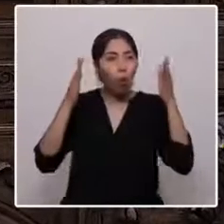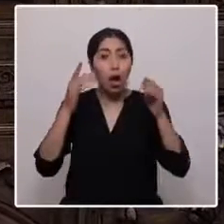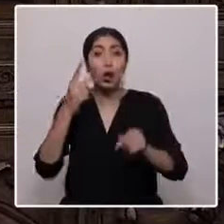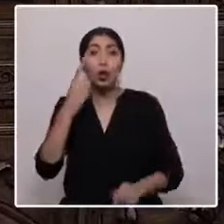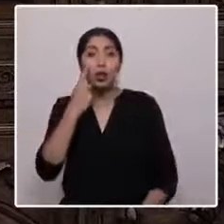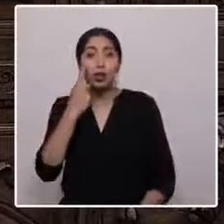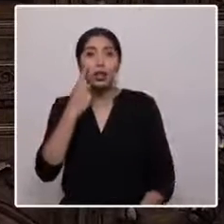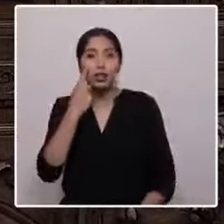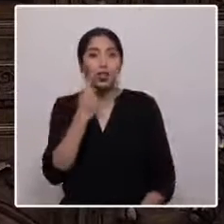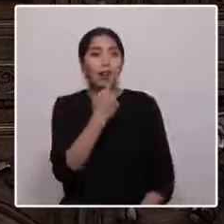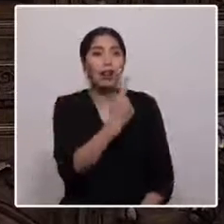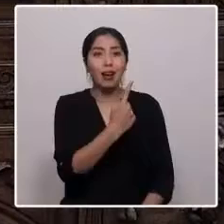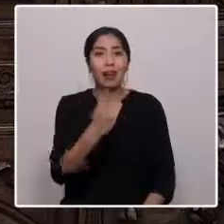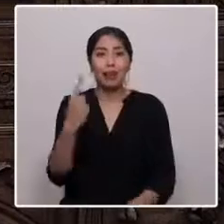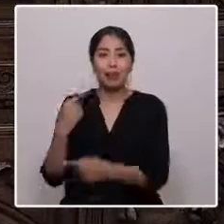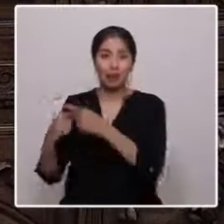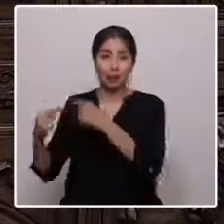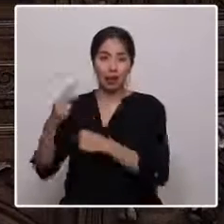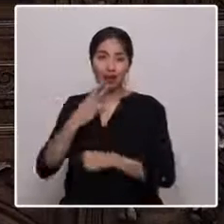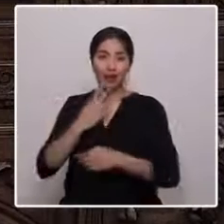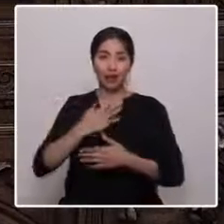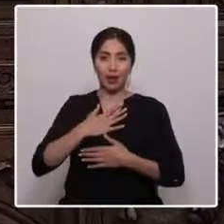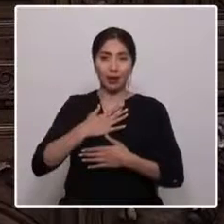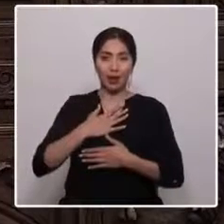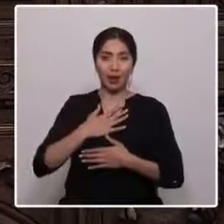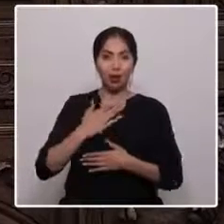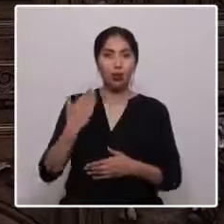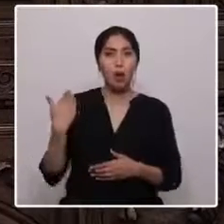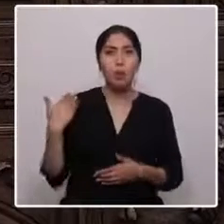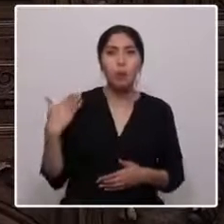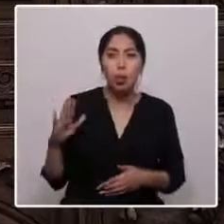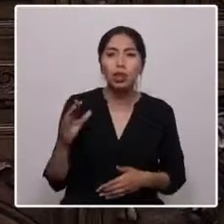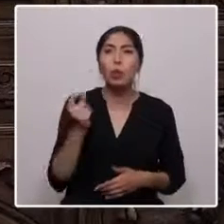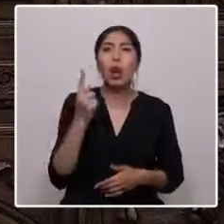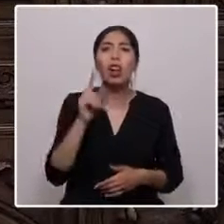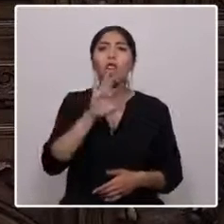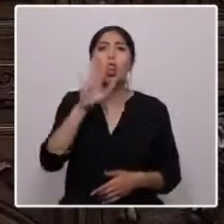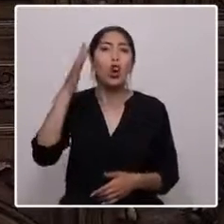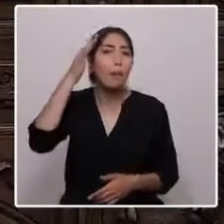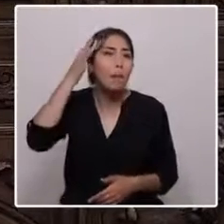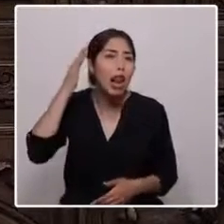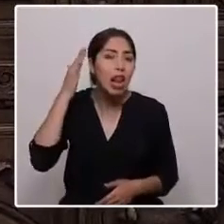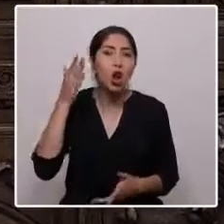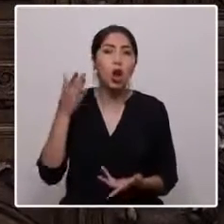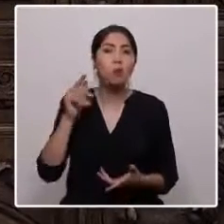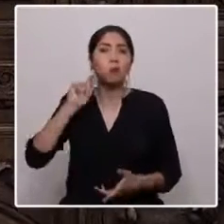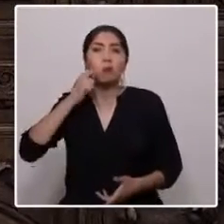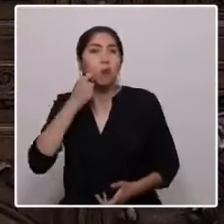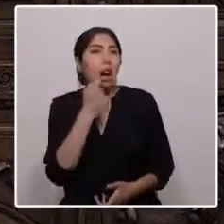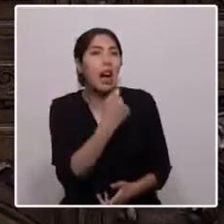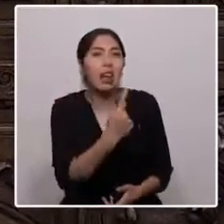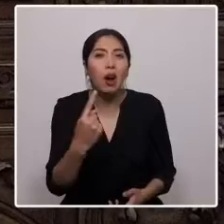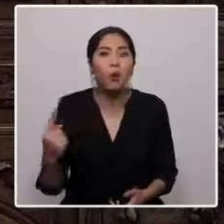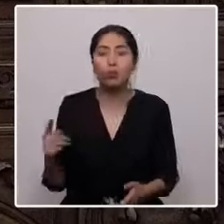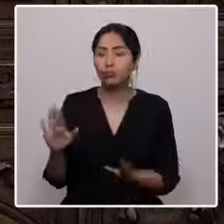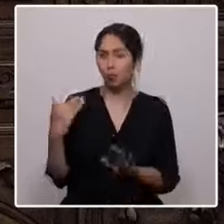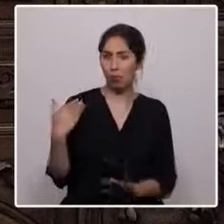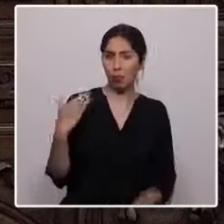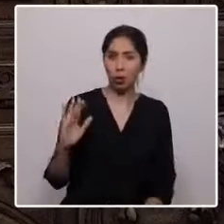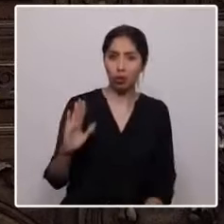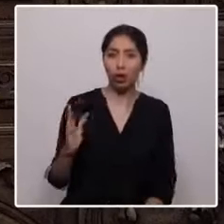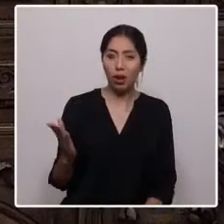historia de vida, sin importar nuestro color de pelo, o apodos, o las caricaturas que han hecho de nosotros,